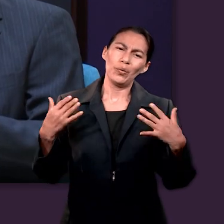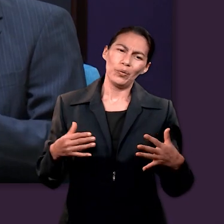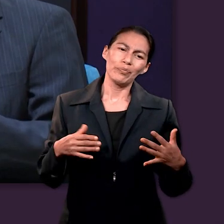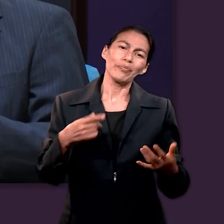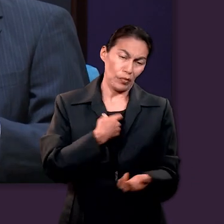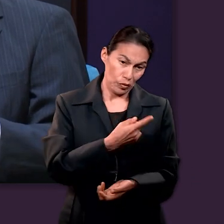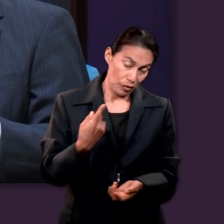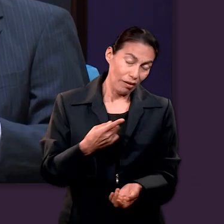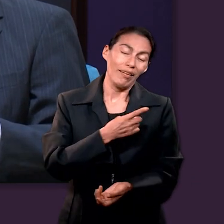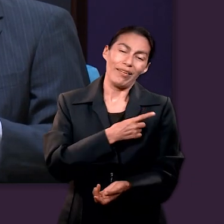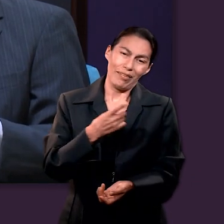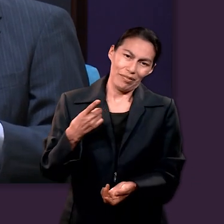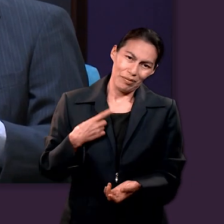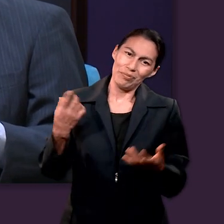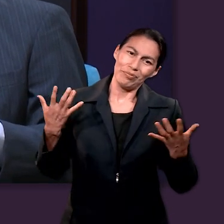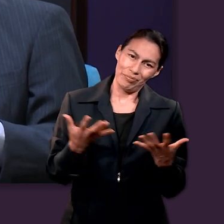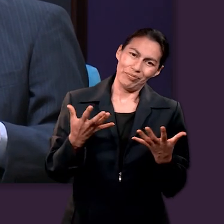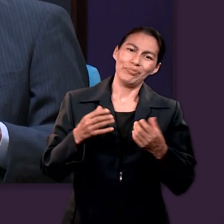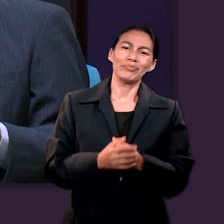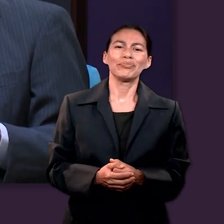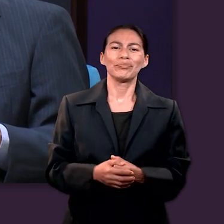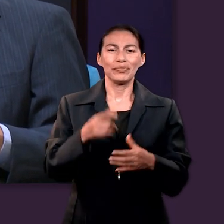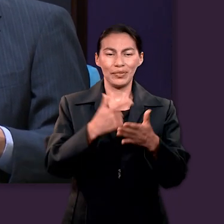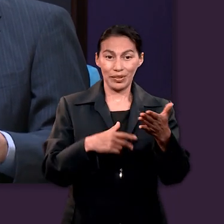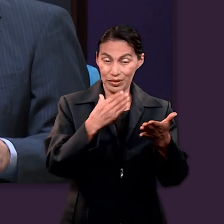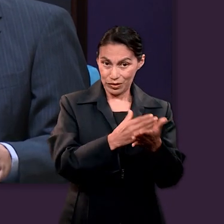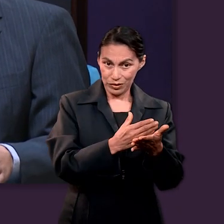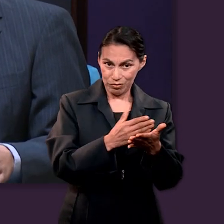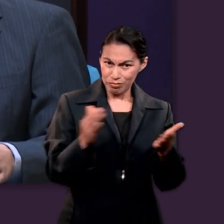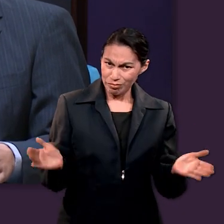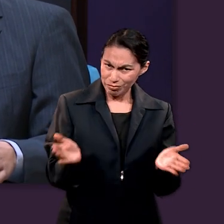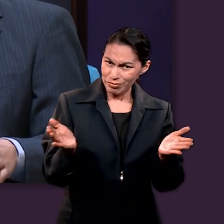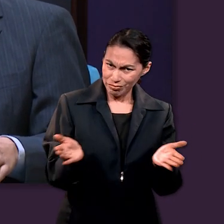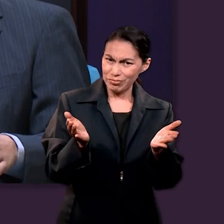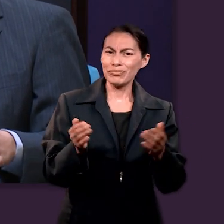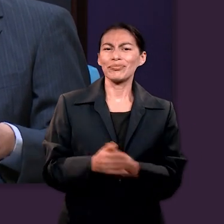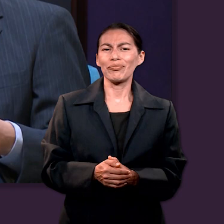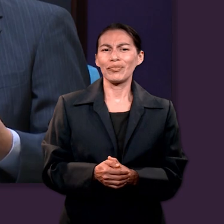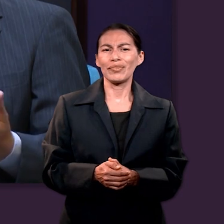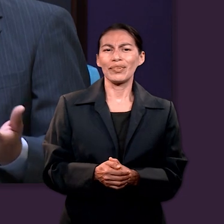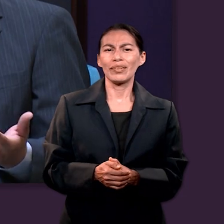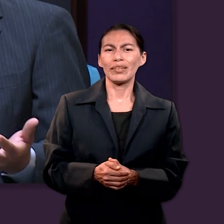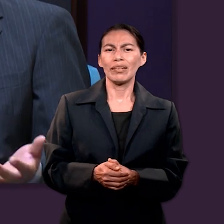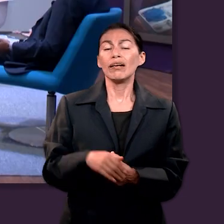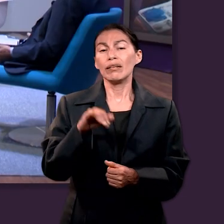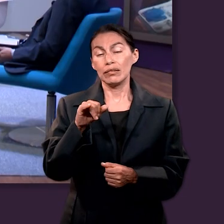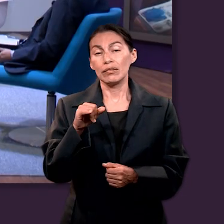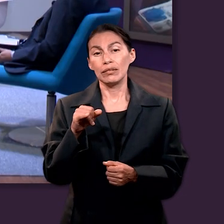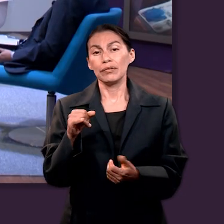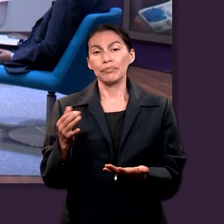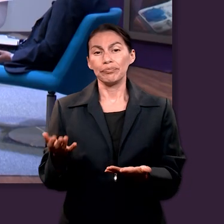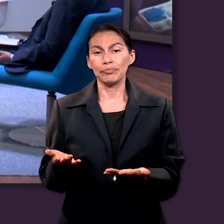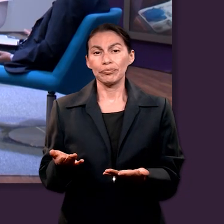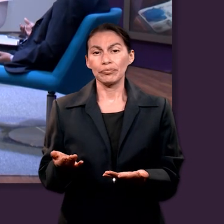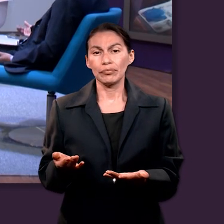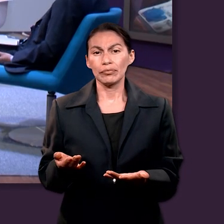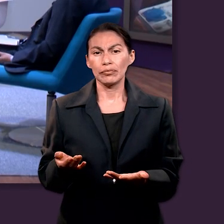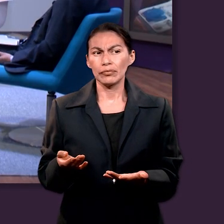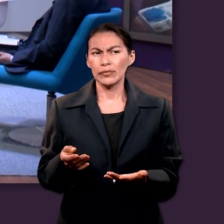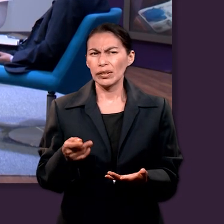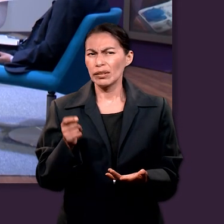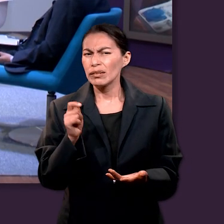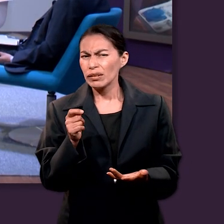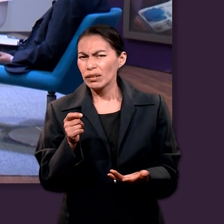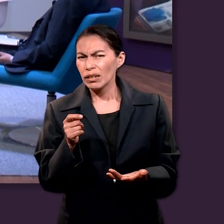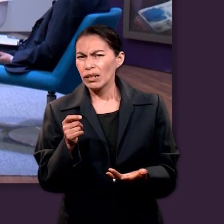hablemos, lo compartamos y en ese sentido pues hay que hacerlo, ¿no? Este es lo que nos invita